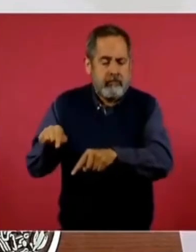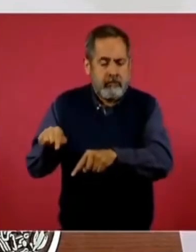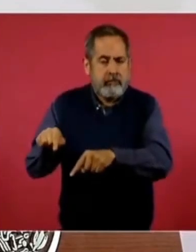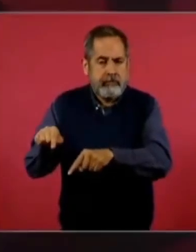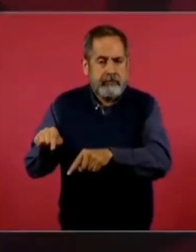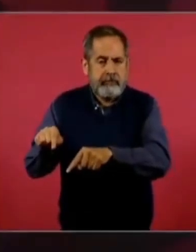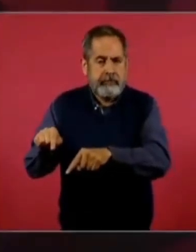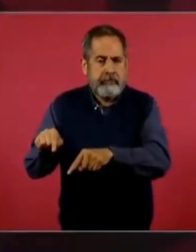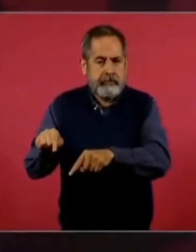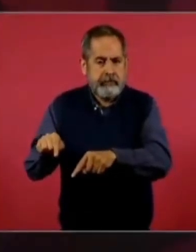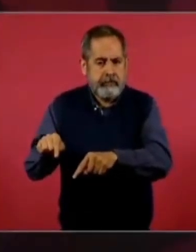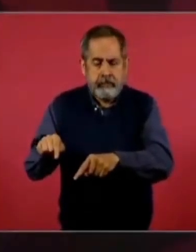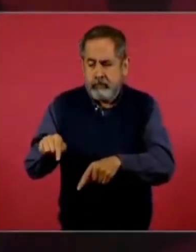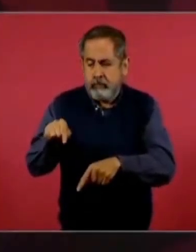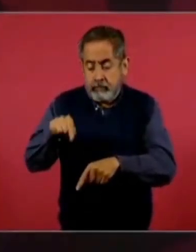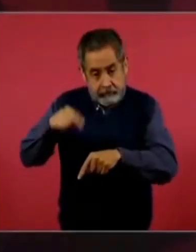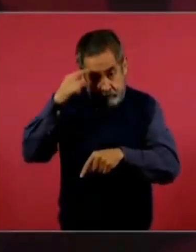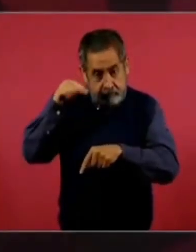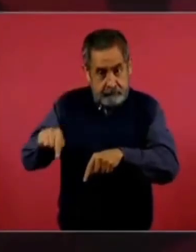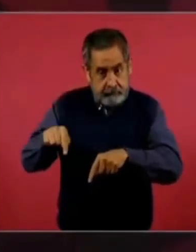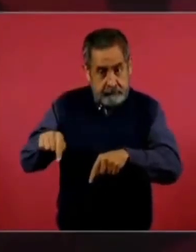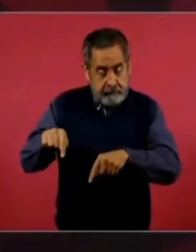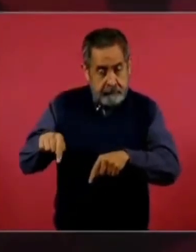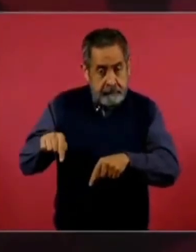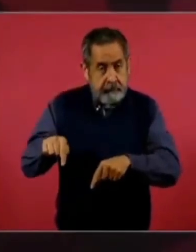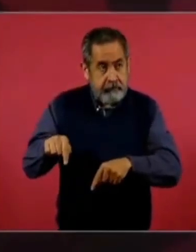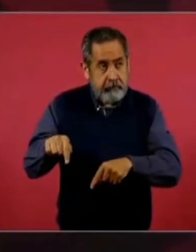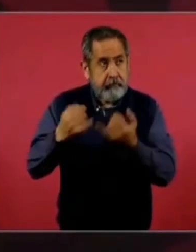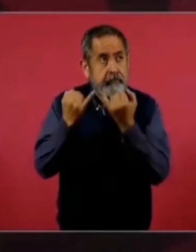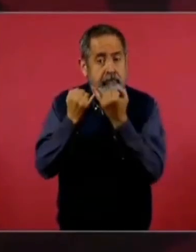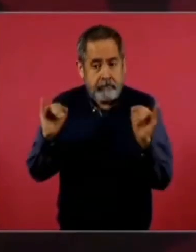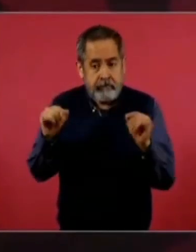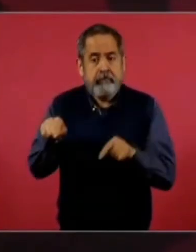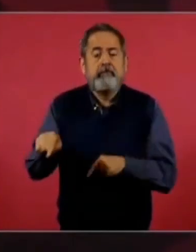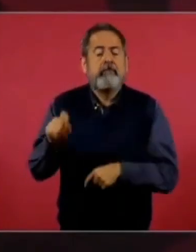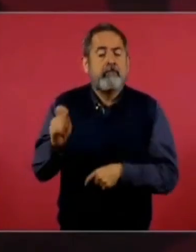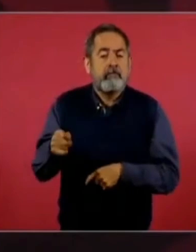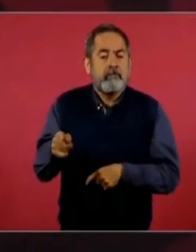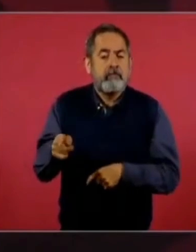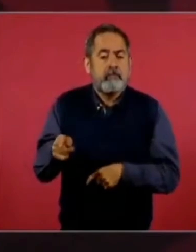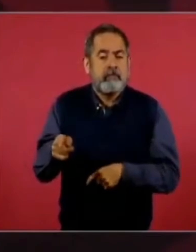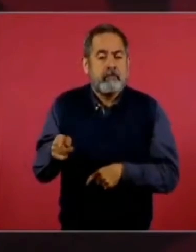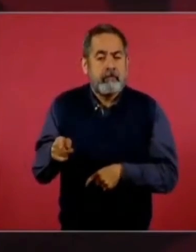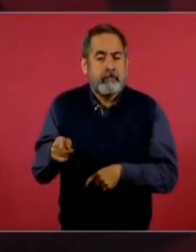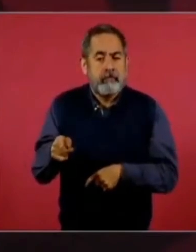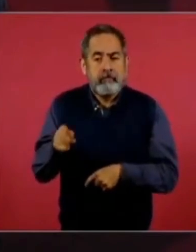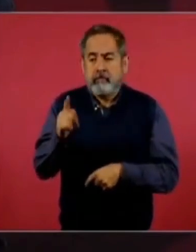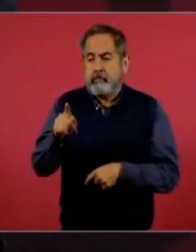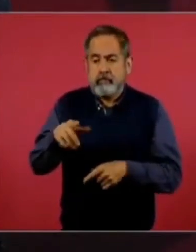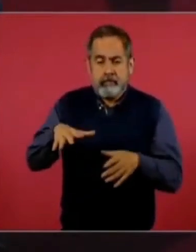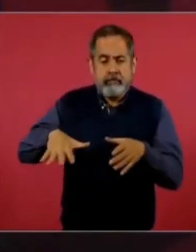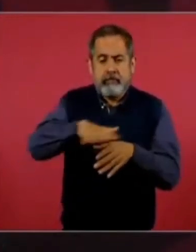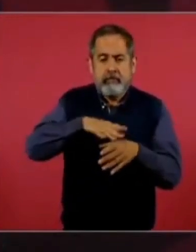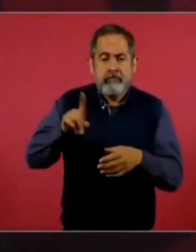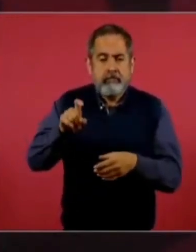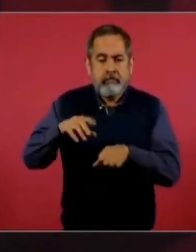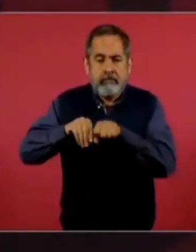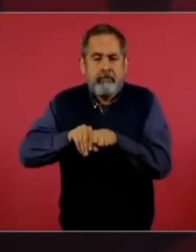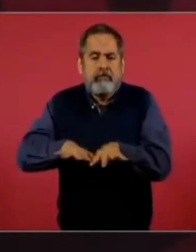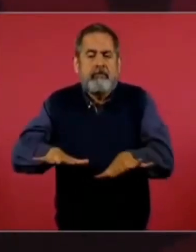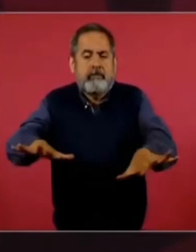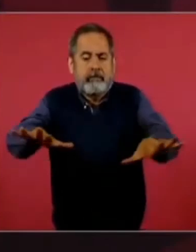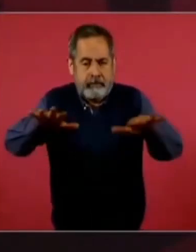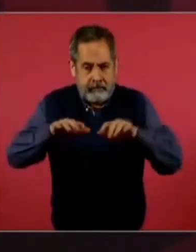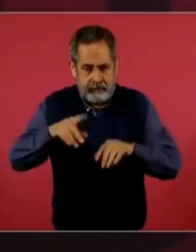Ahora vamos a inaugurar el distrito de Riego de